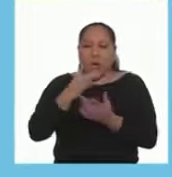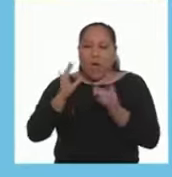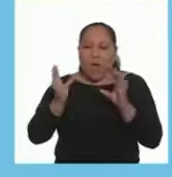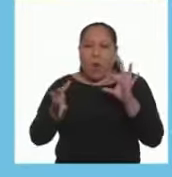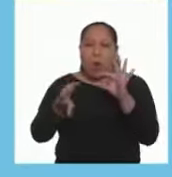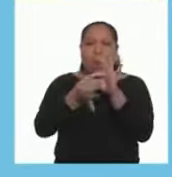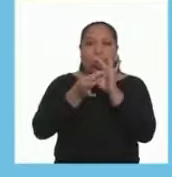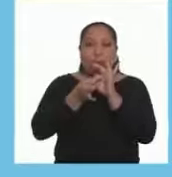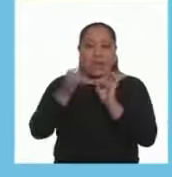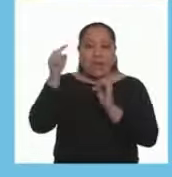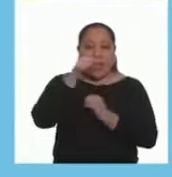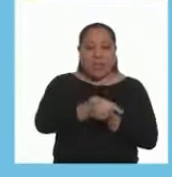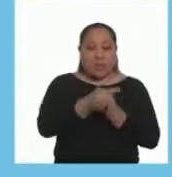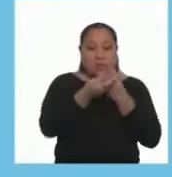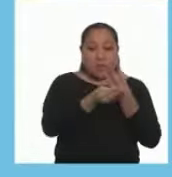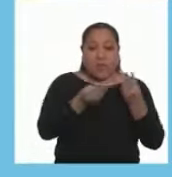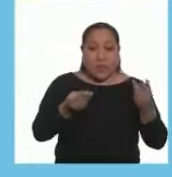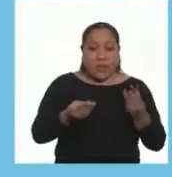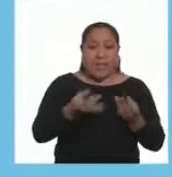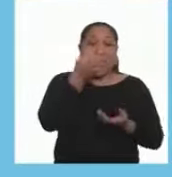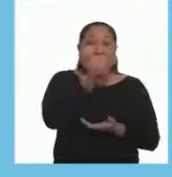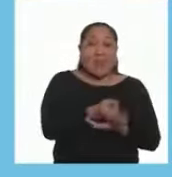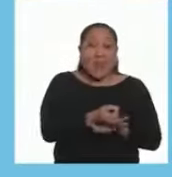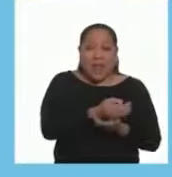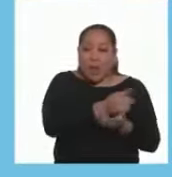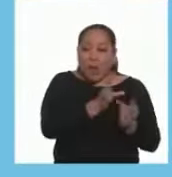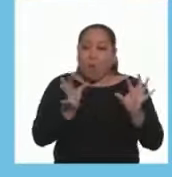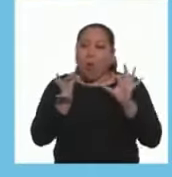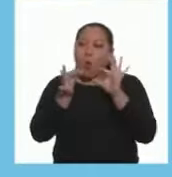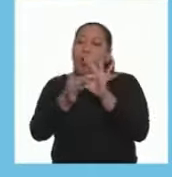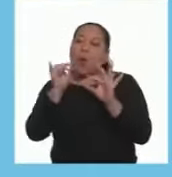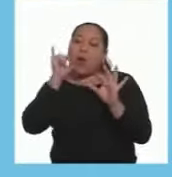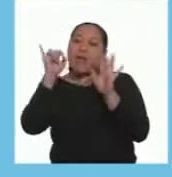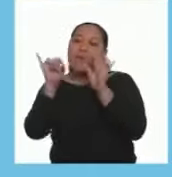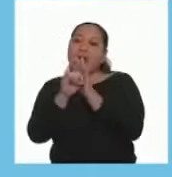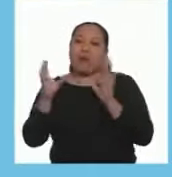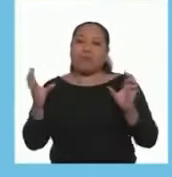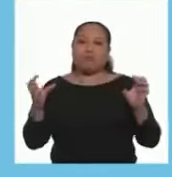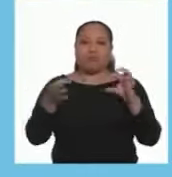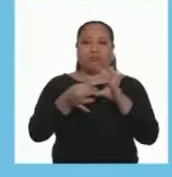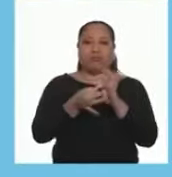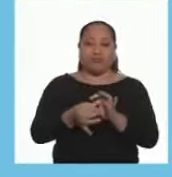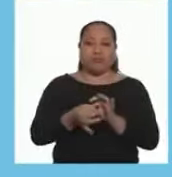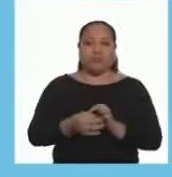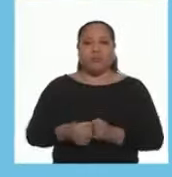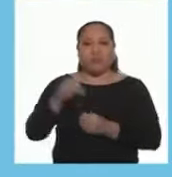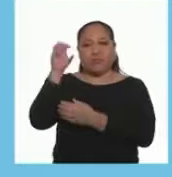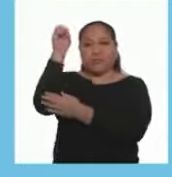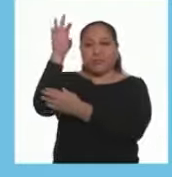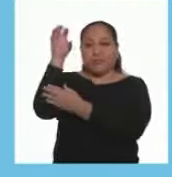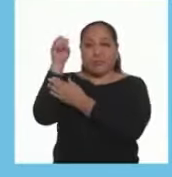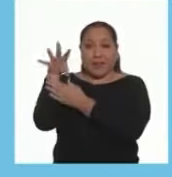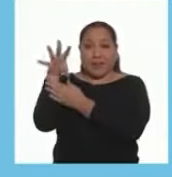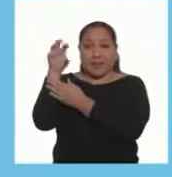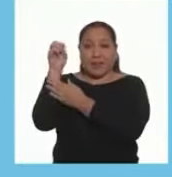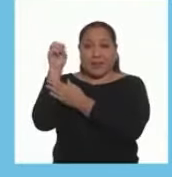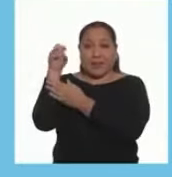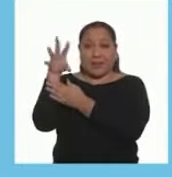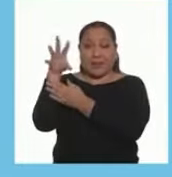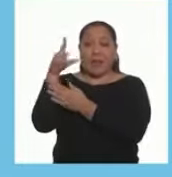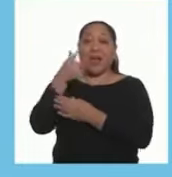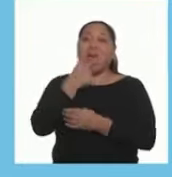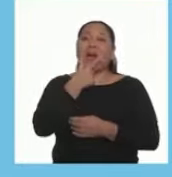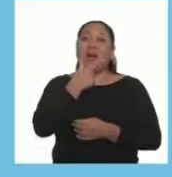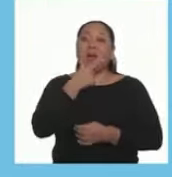sensaciones Y asociar Estos ingredientes Reales Con sus imágenes La luz Del